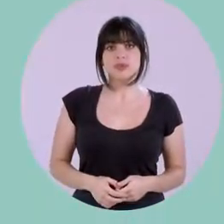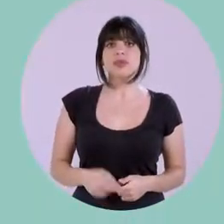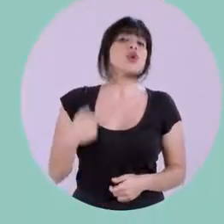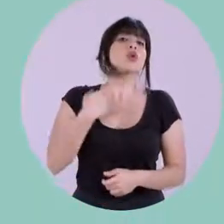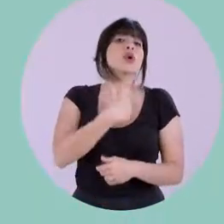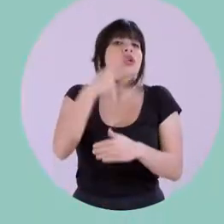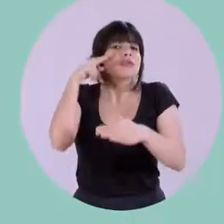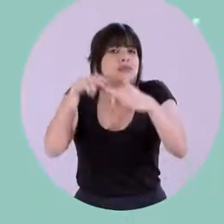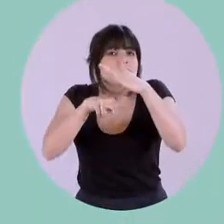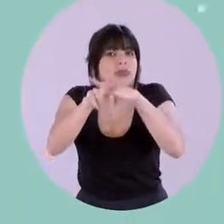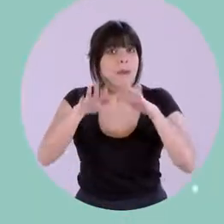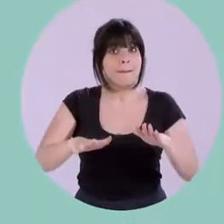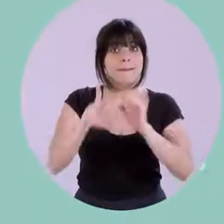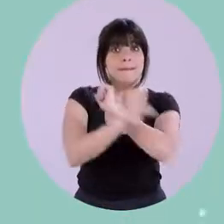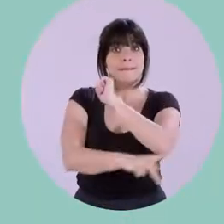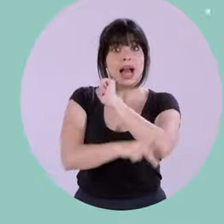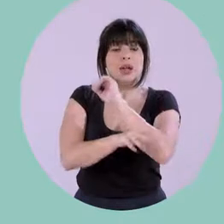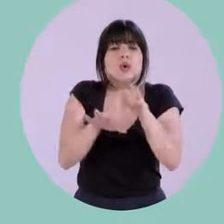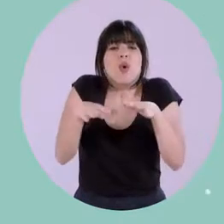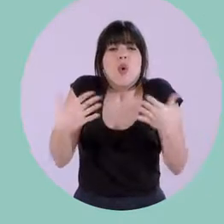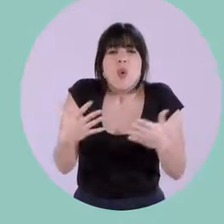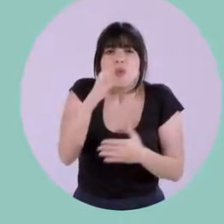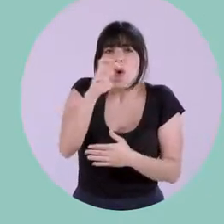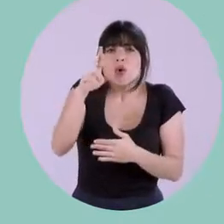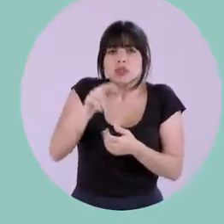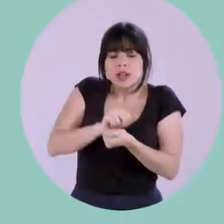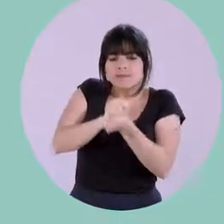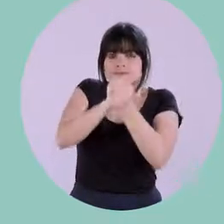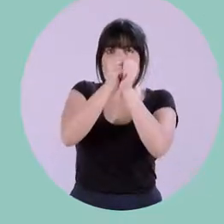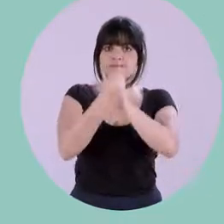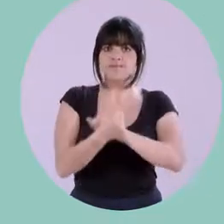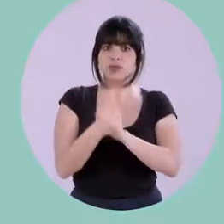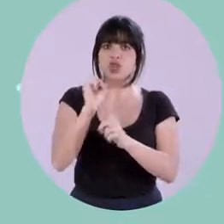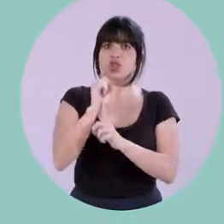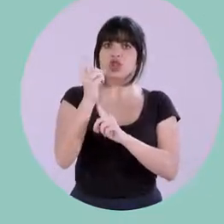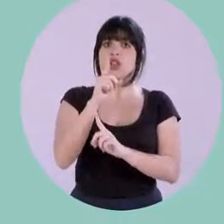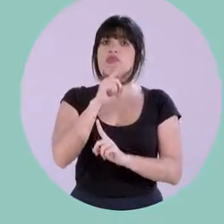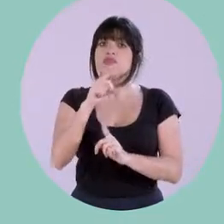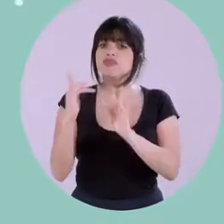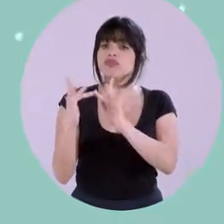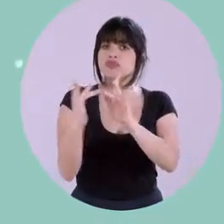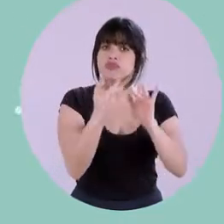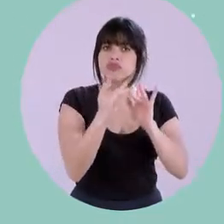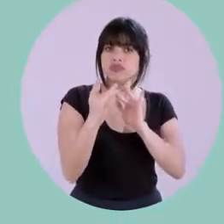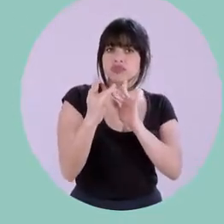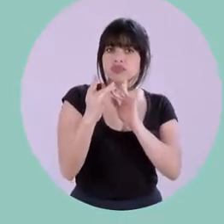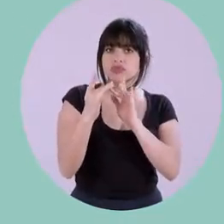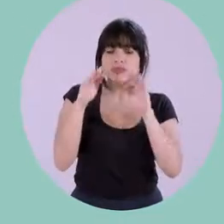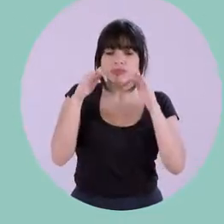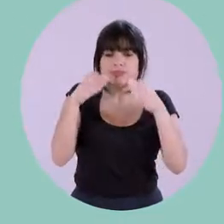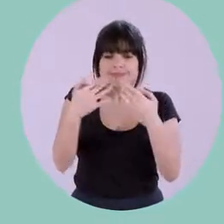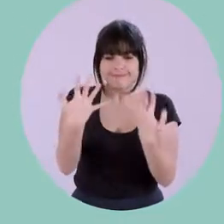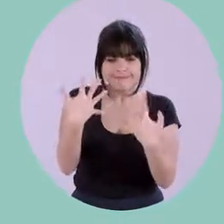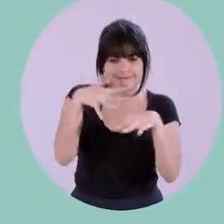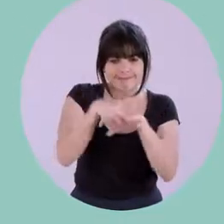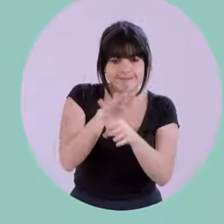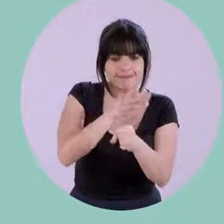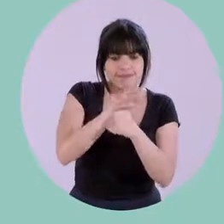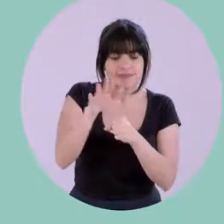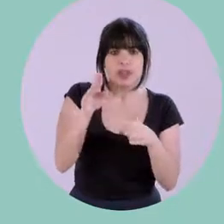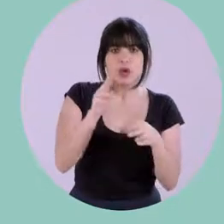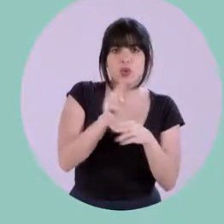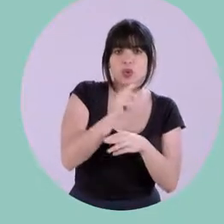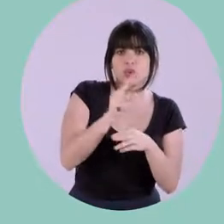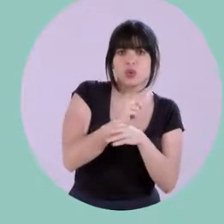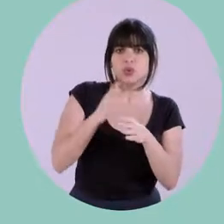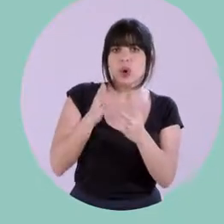Nuestra visión país es transformar a Costa Rica en una sociedad conectada a partir de un enfoque inclusivo del acceso, uso